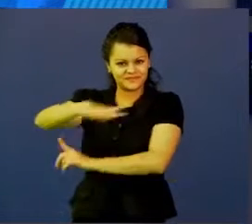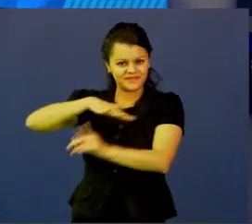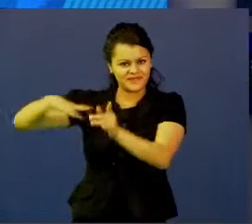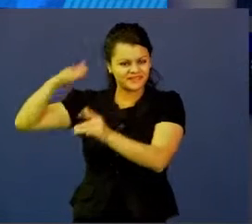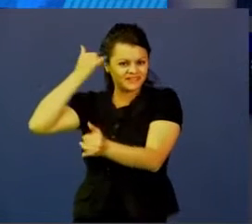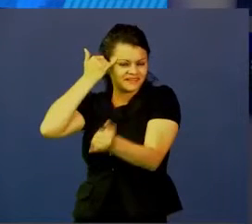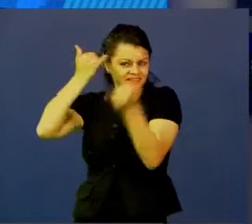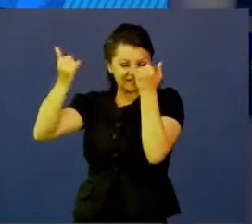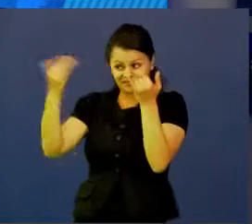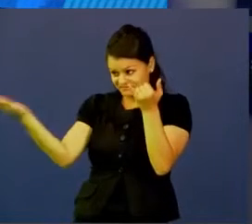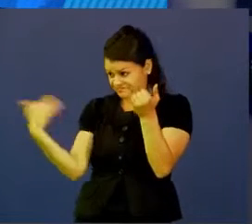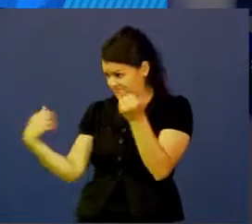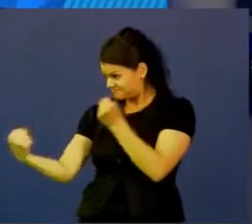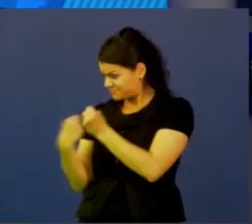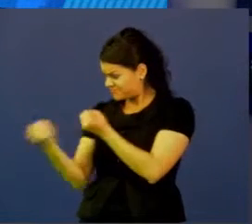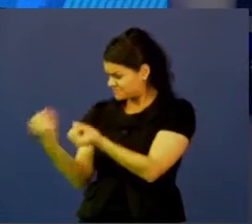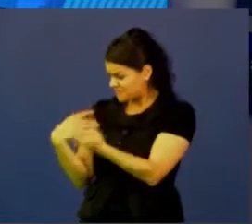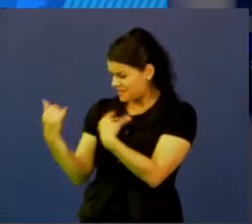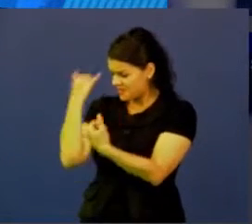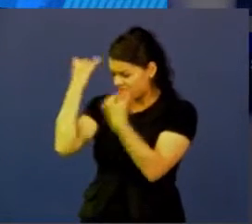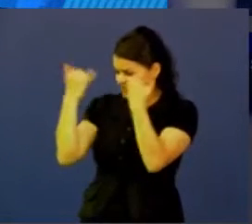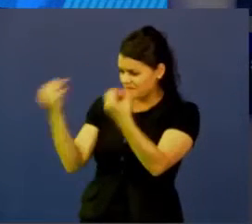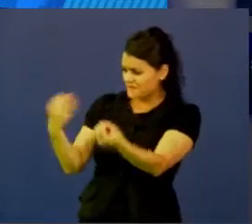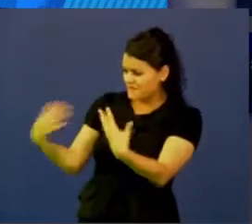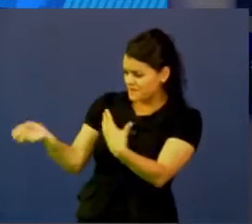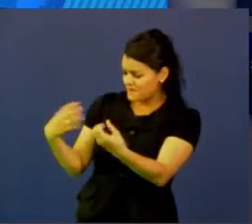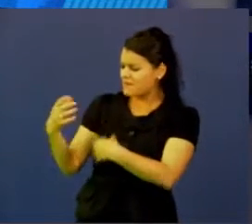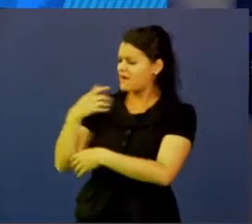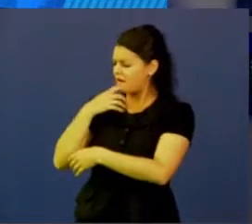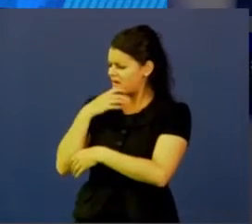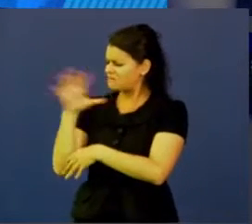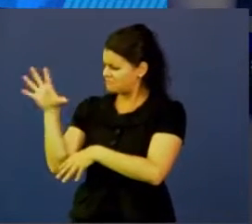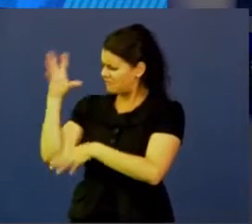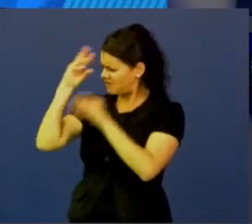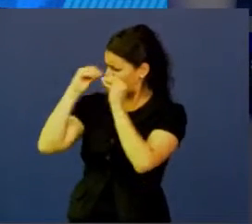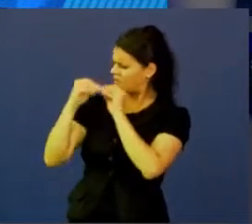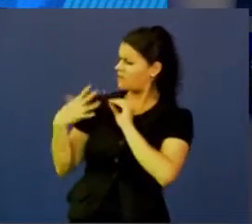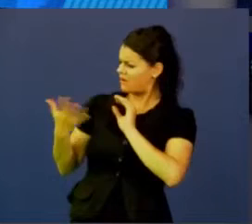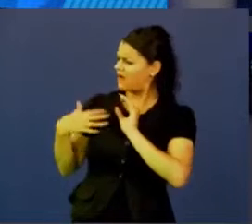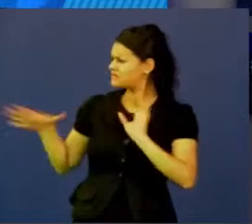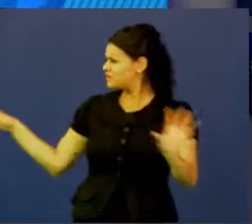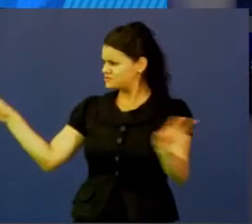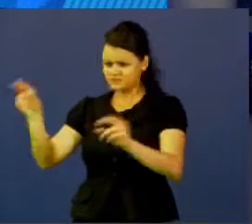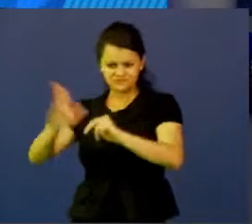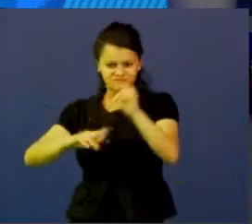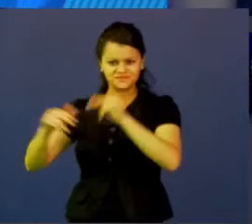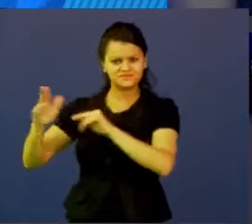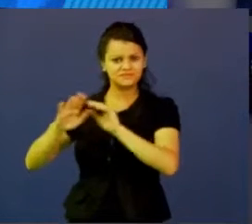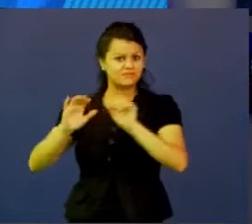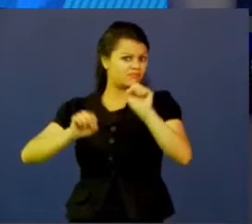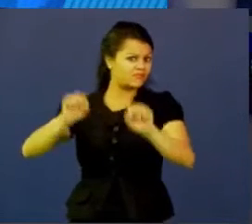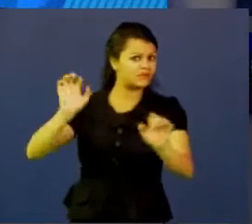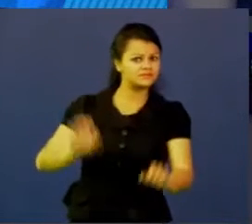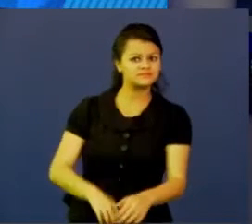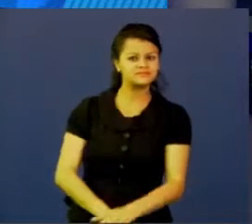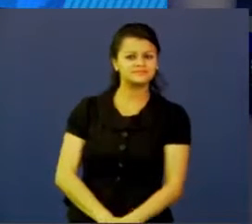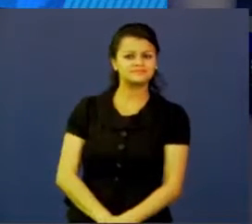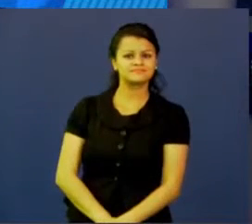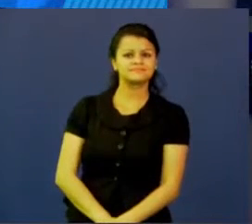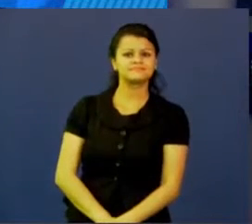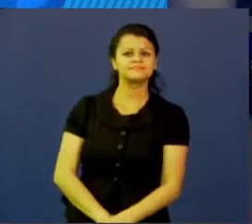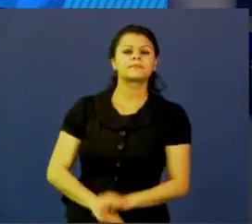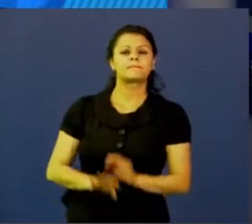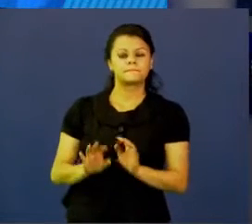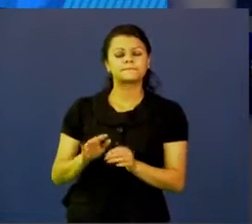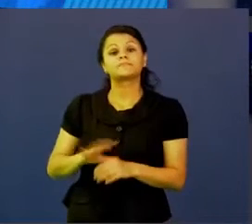alguna forma co-creado con los niños y jóvenes y se puede hacer. Todos podemos, todos somos diseñadores, todos